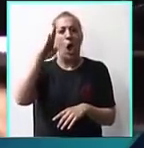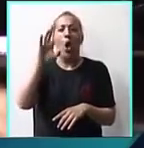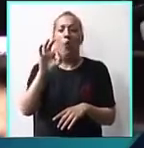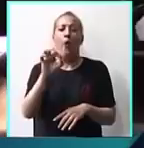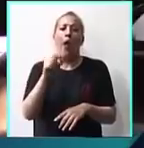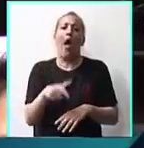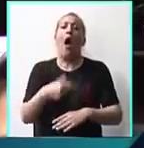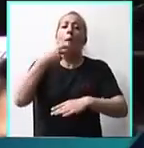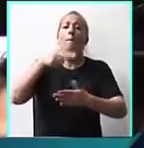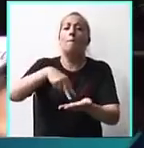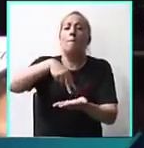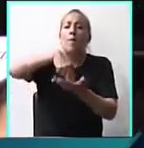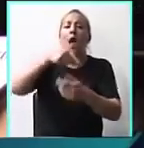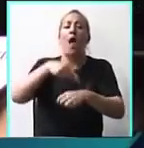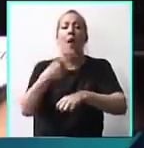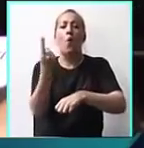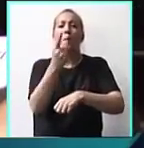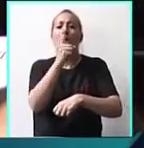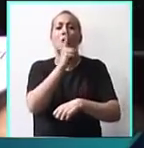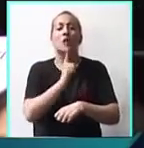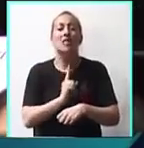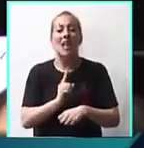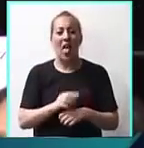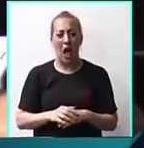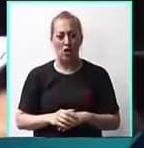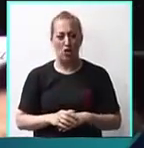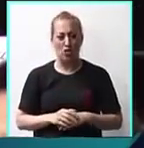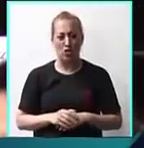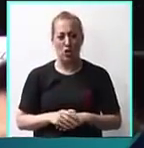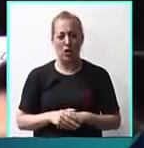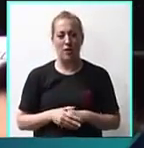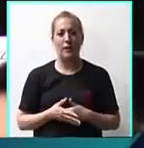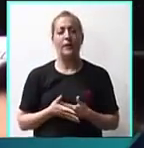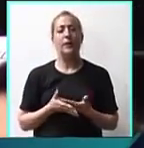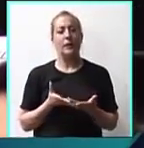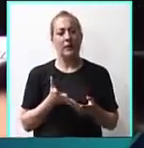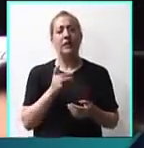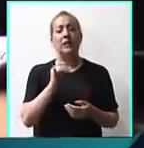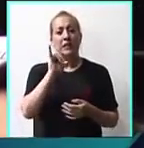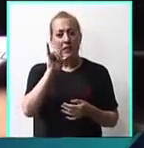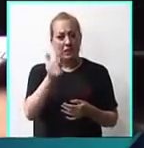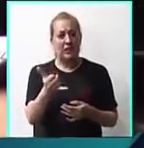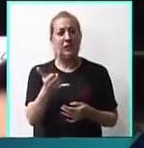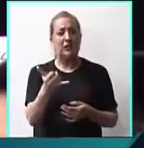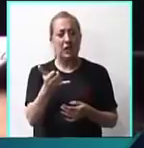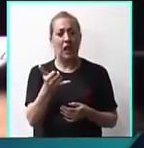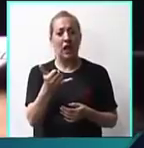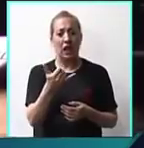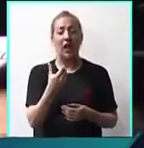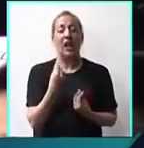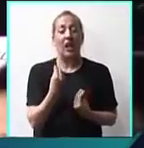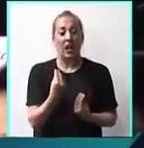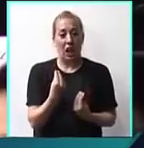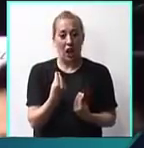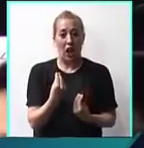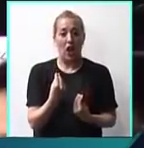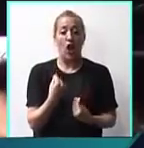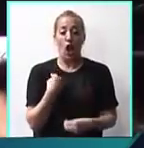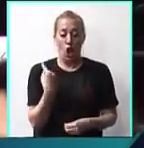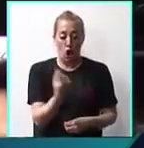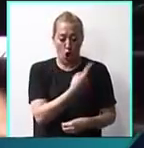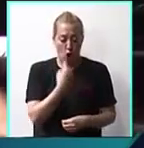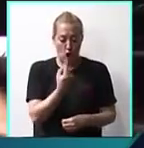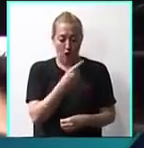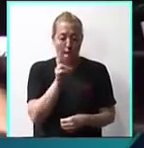minuto de silencio a Débora Cosac, sí podemos decir, nosotros, nosotros, nosotras, las que